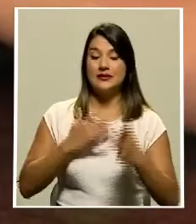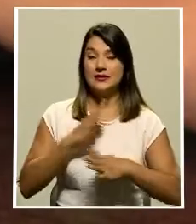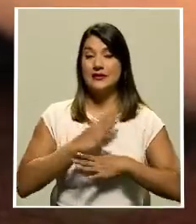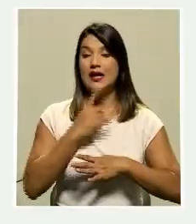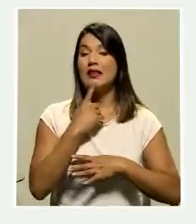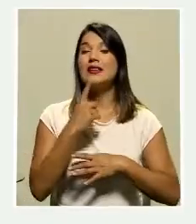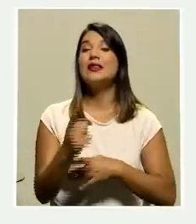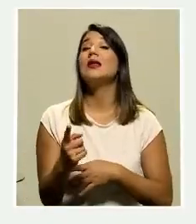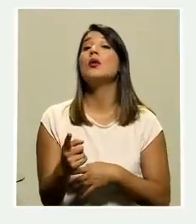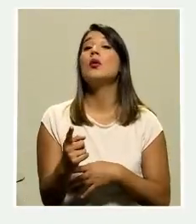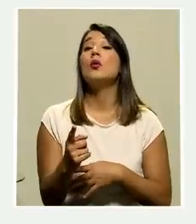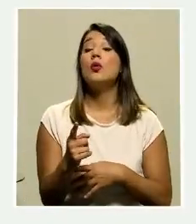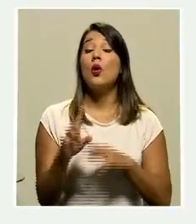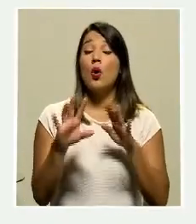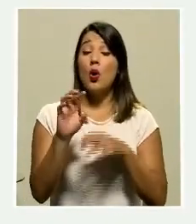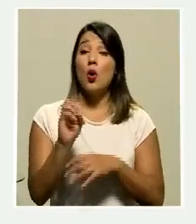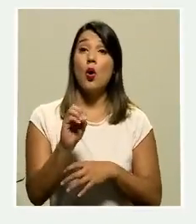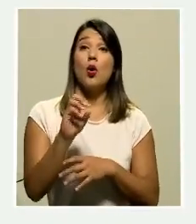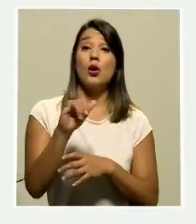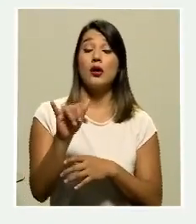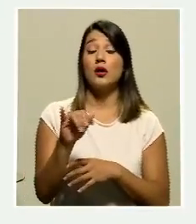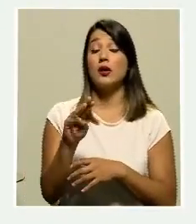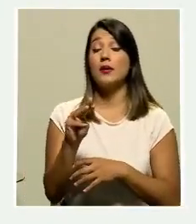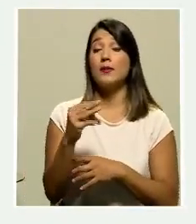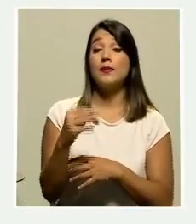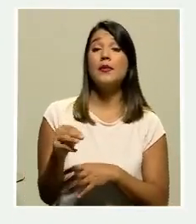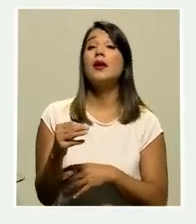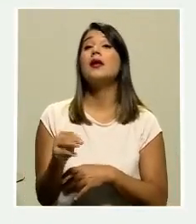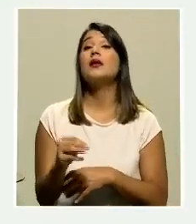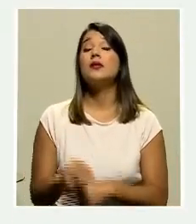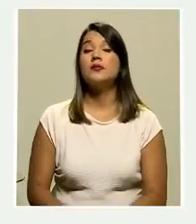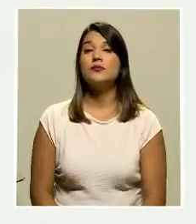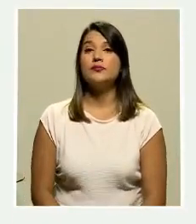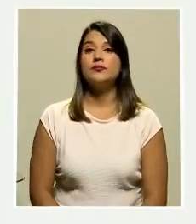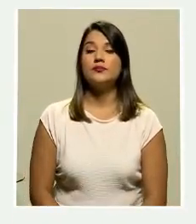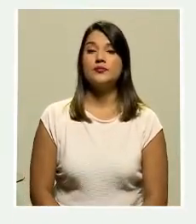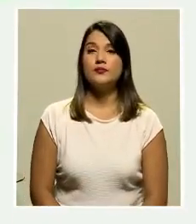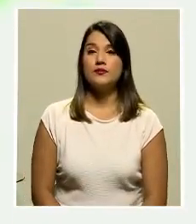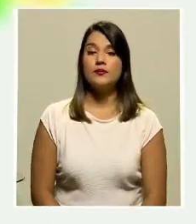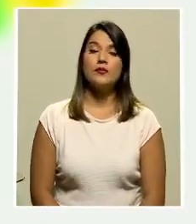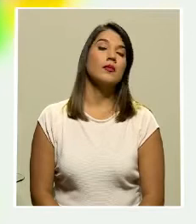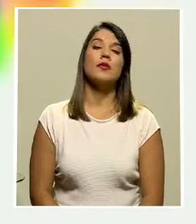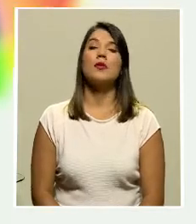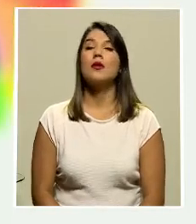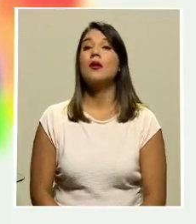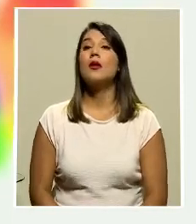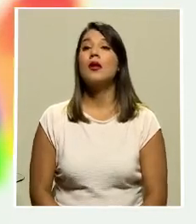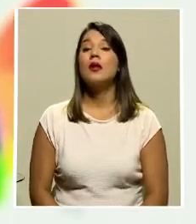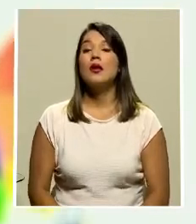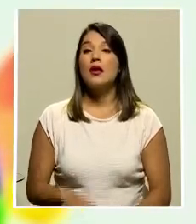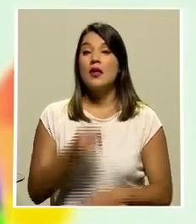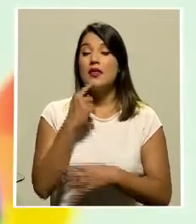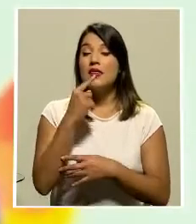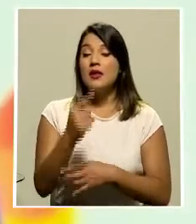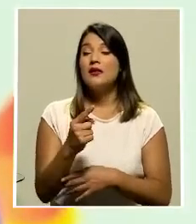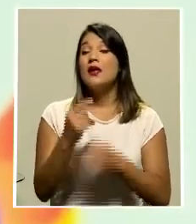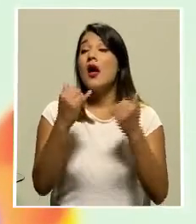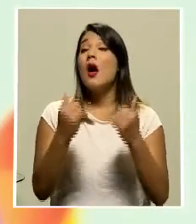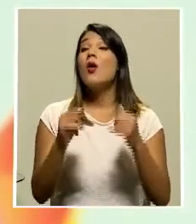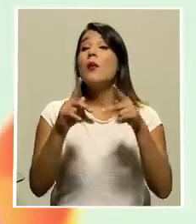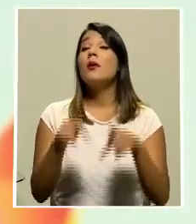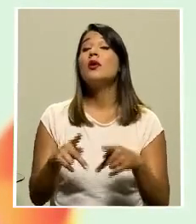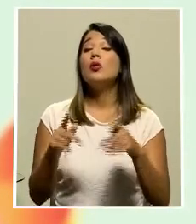en la sección de delitos varios del organismo de investigación judicial OIJ La vocera de esta entidad explicó que los estafadores